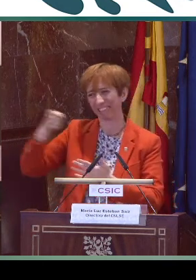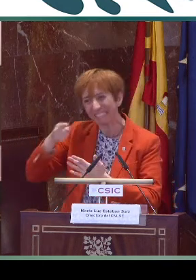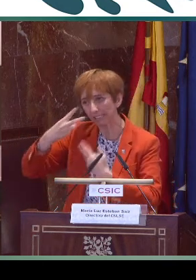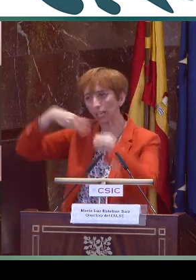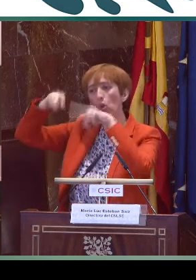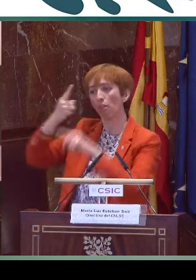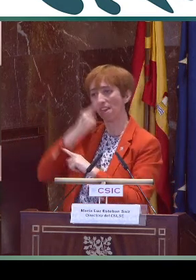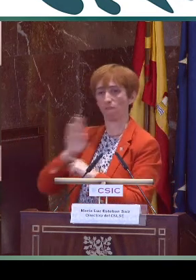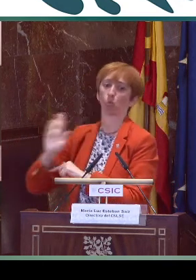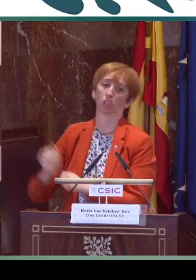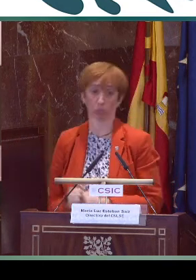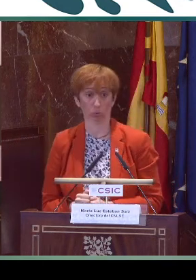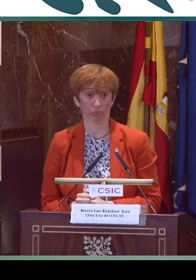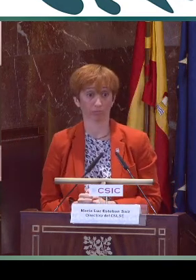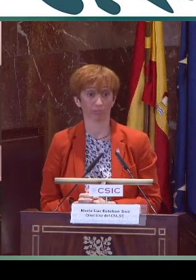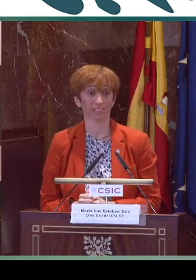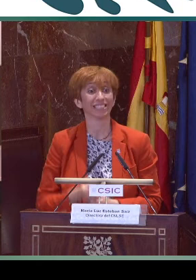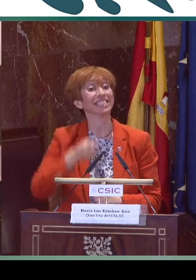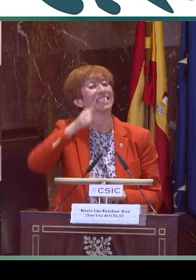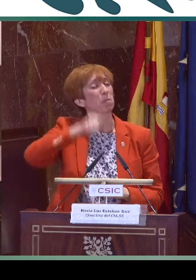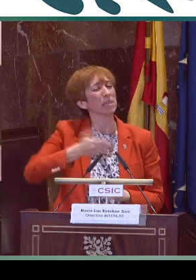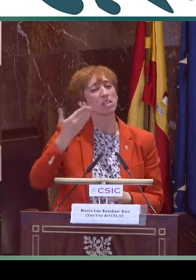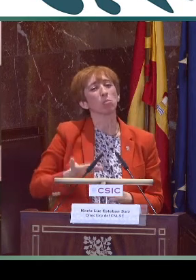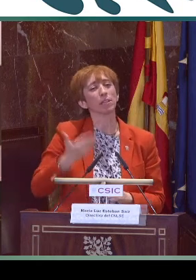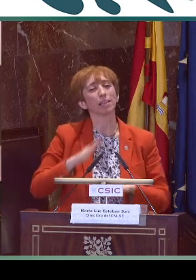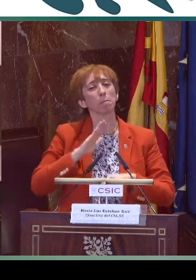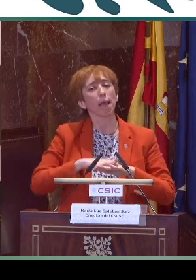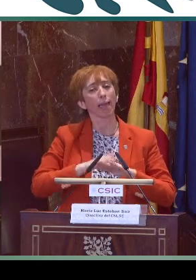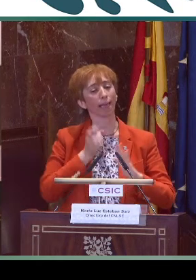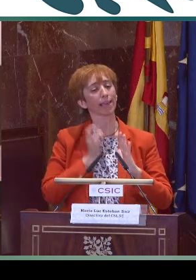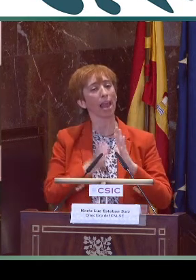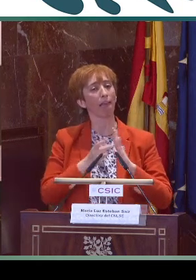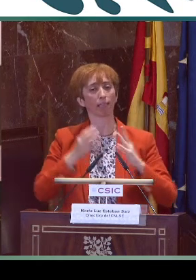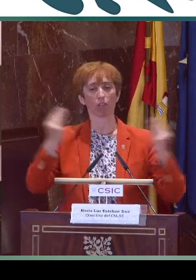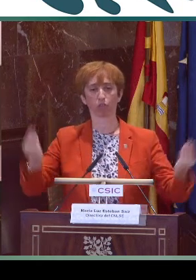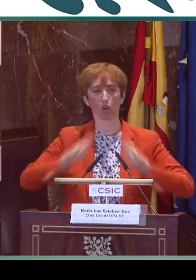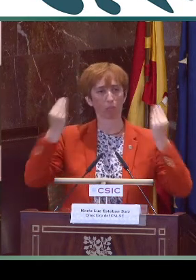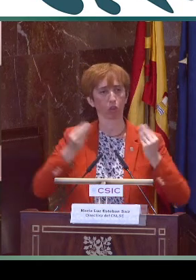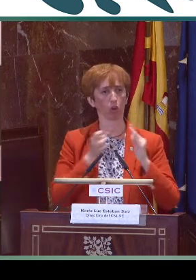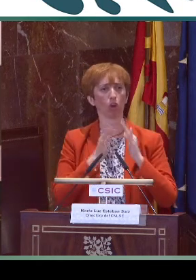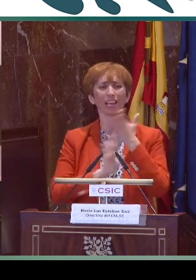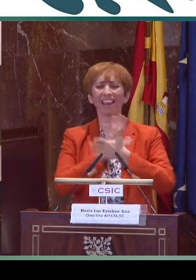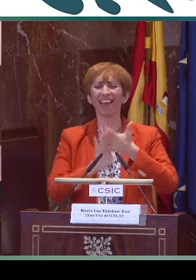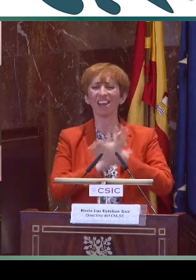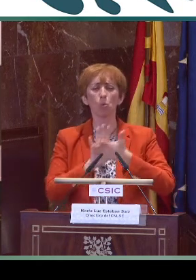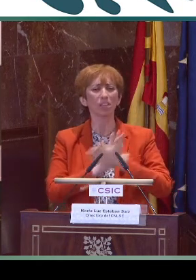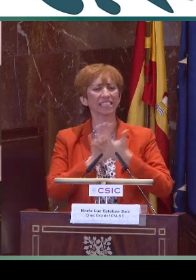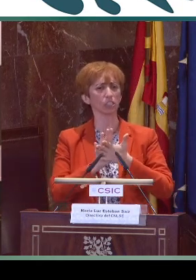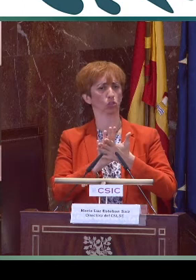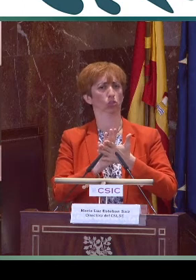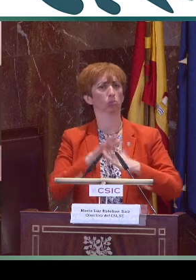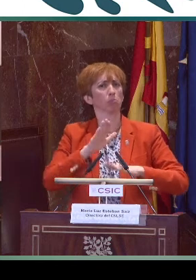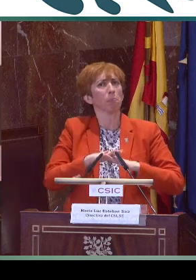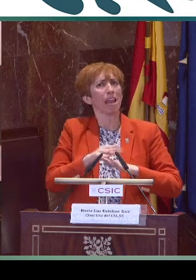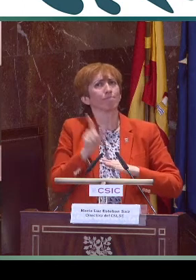no existe un reconocimiento legal de esta figura. Es lo que necesitamos que se reconozca para que la calidad formativa,